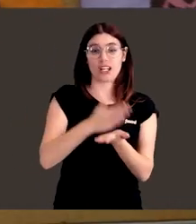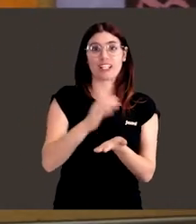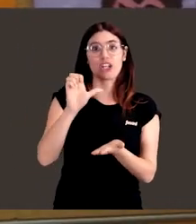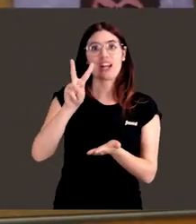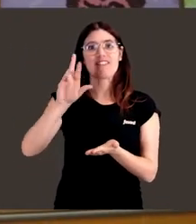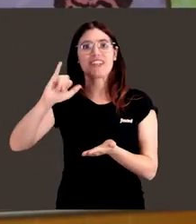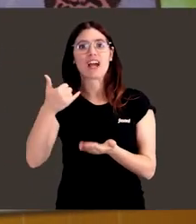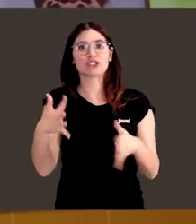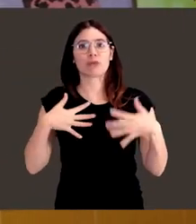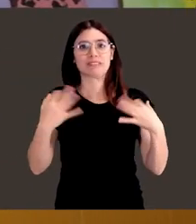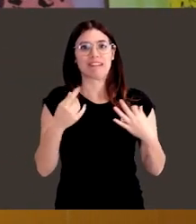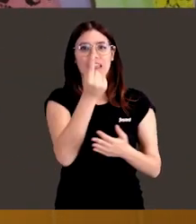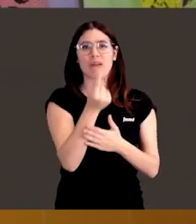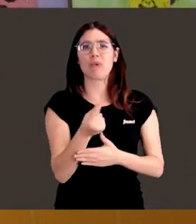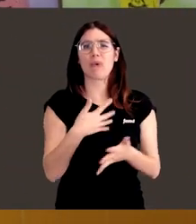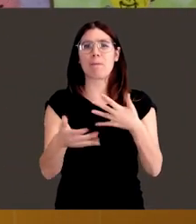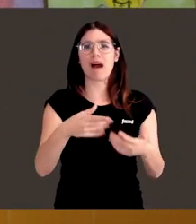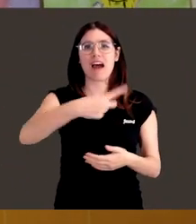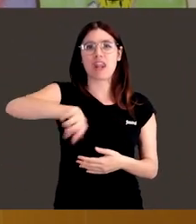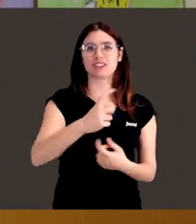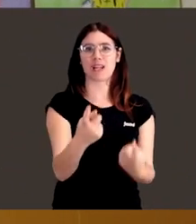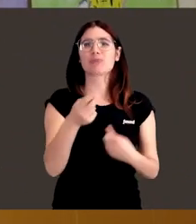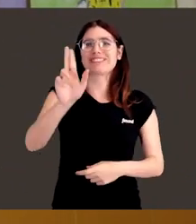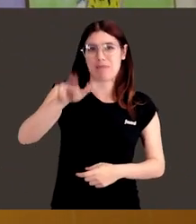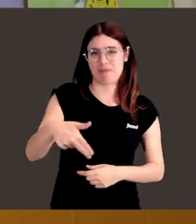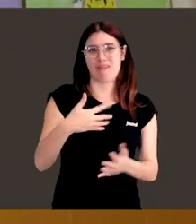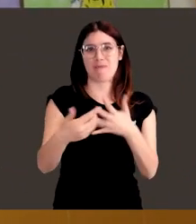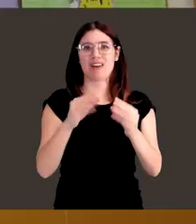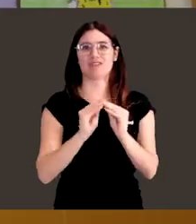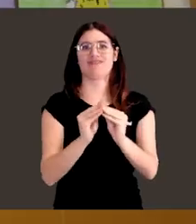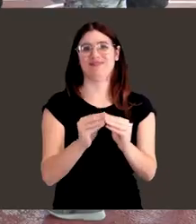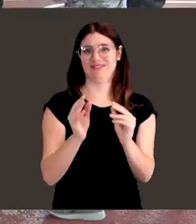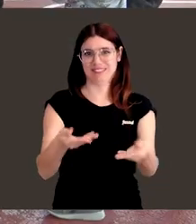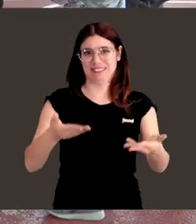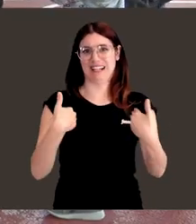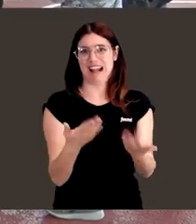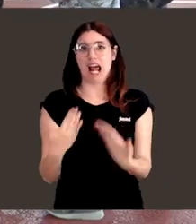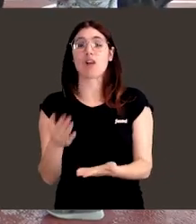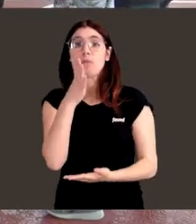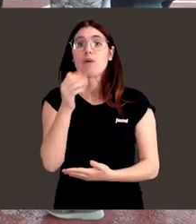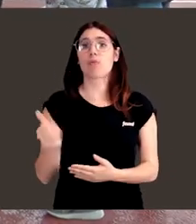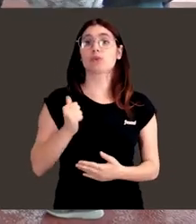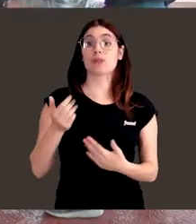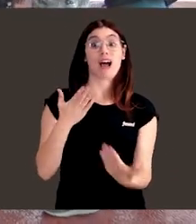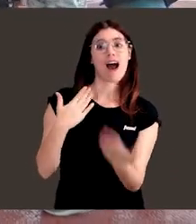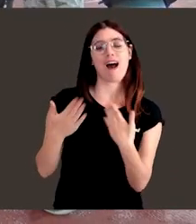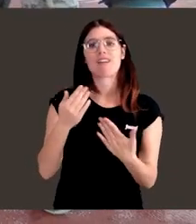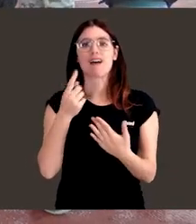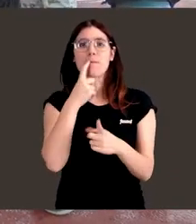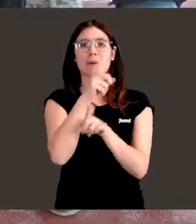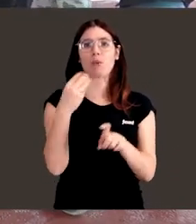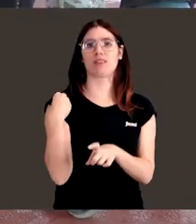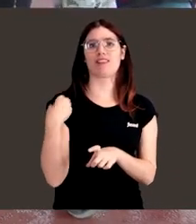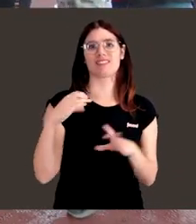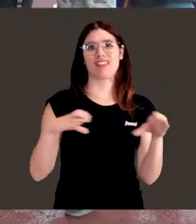se llevó otra gran sorpresa. Unos dibujos realizados por el alumnado del colegio que además tuvieron la oportunidad de hablar y hacerle